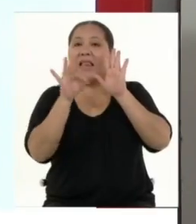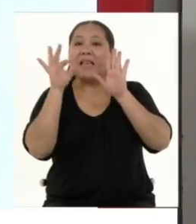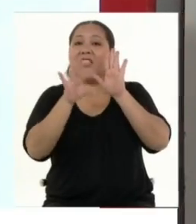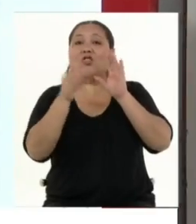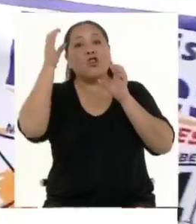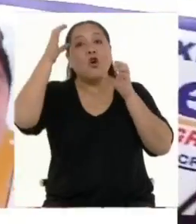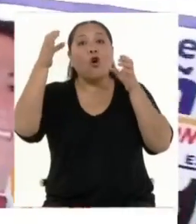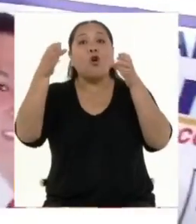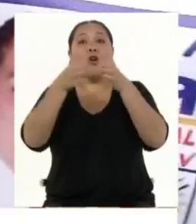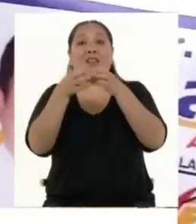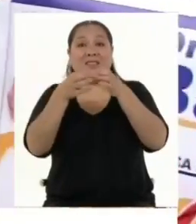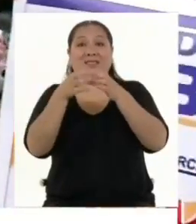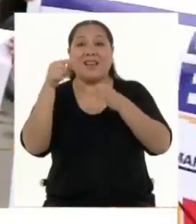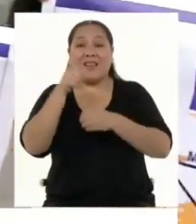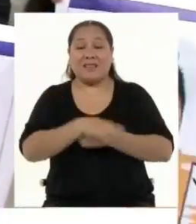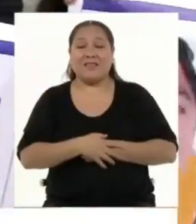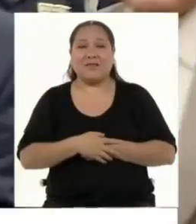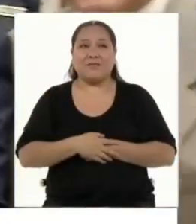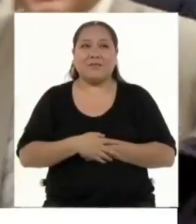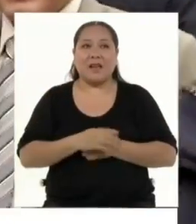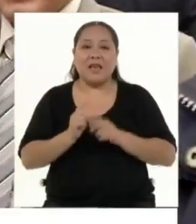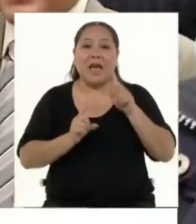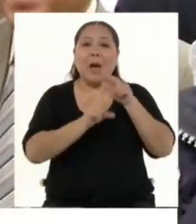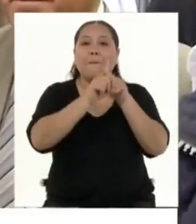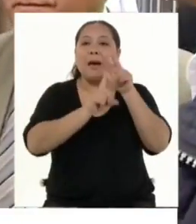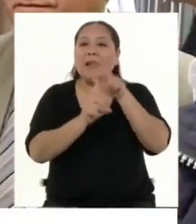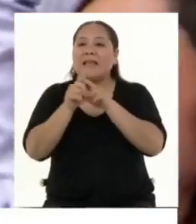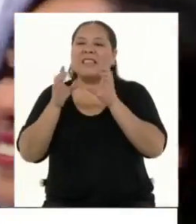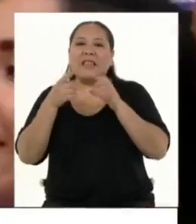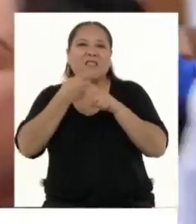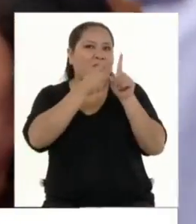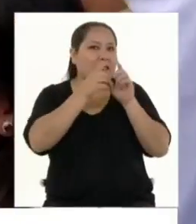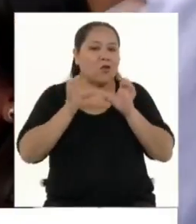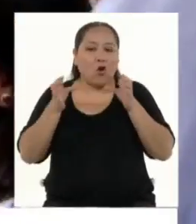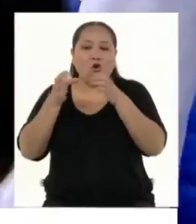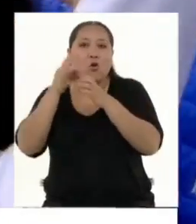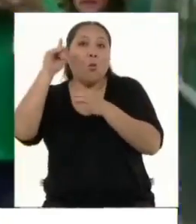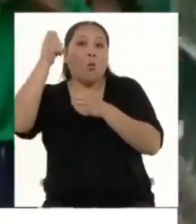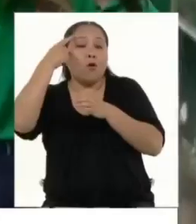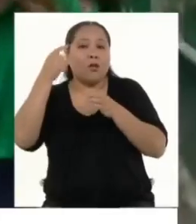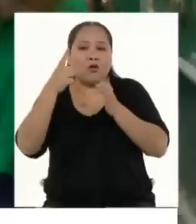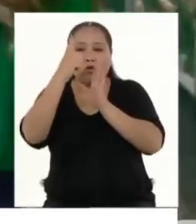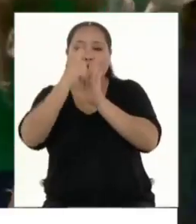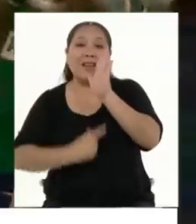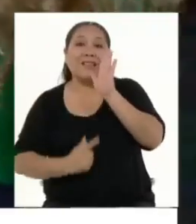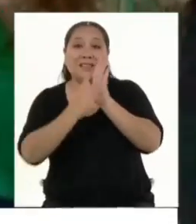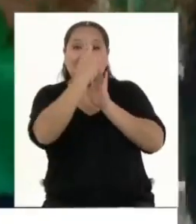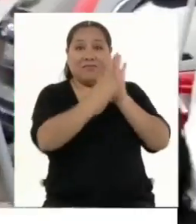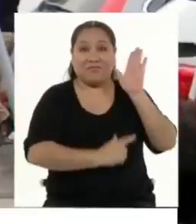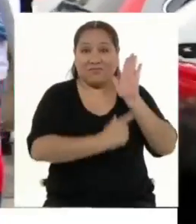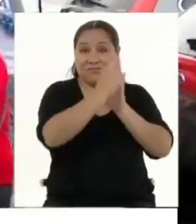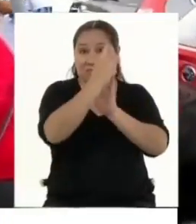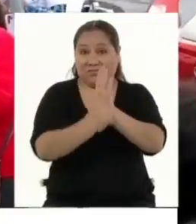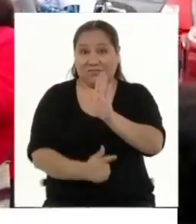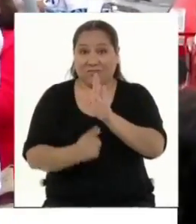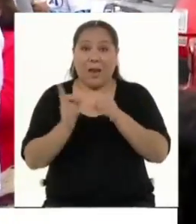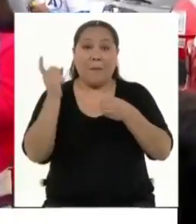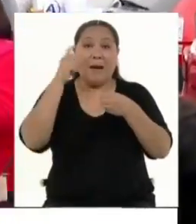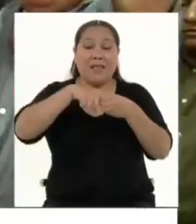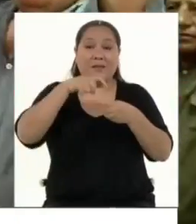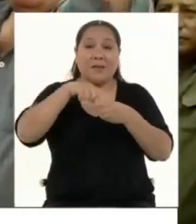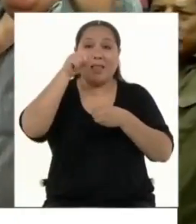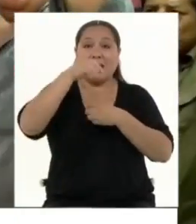extraordinarias. Ahí le aparecerán las organizaciones políticas y la relación de candidatos que están participando en este proceso